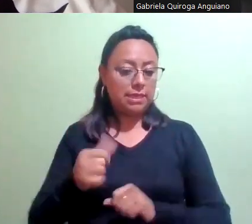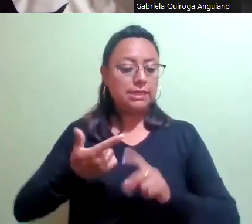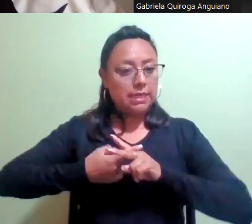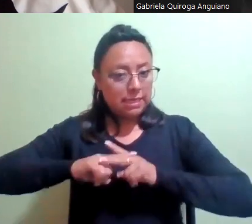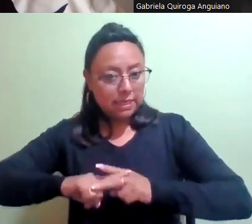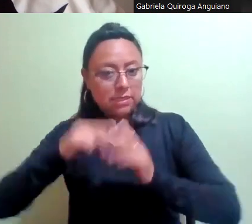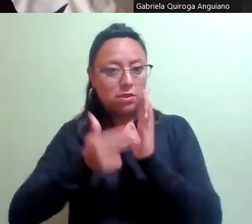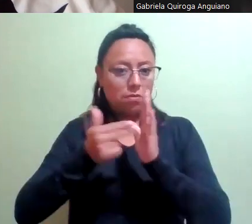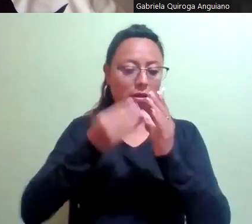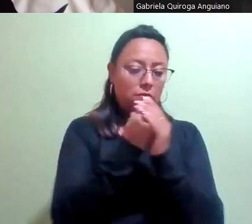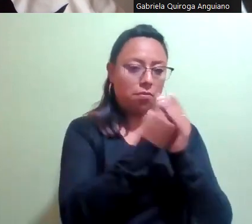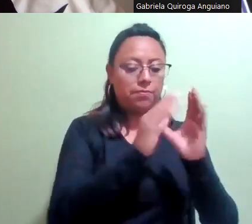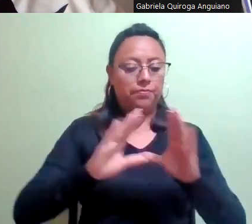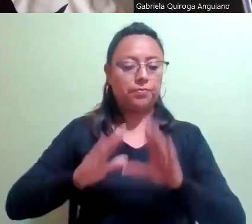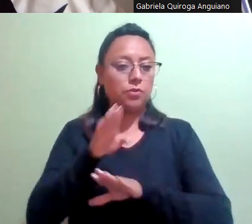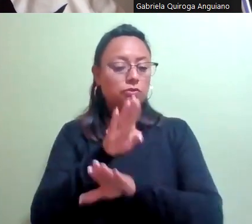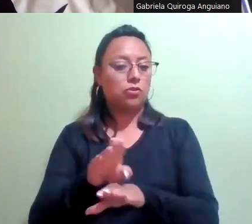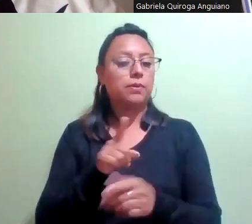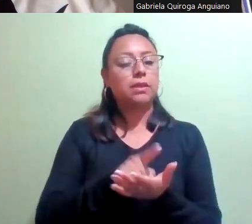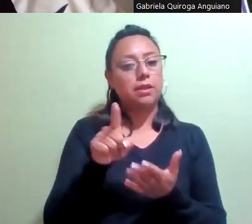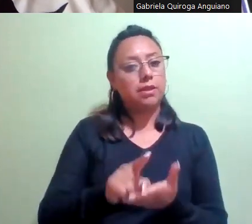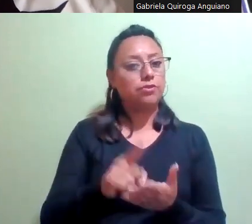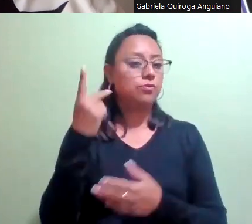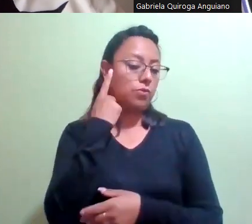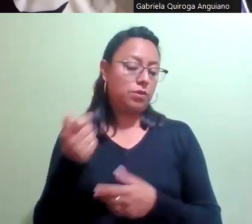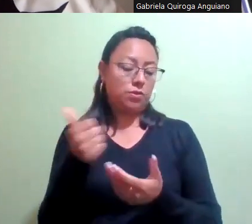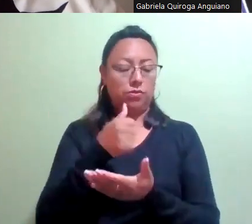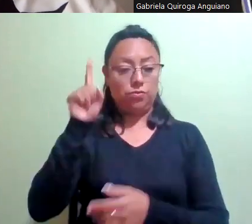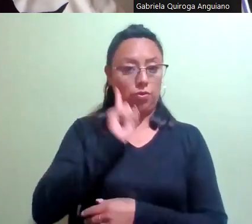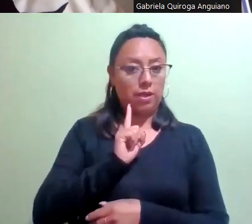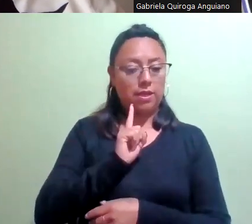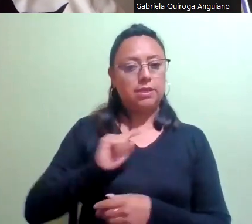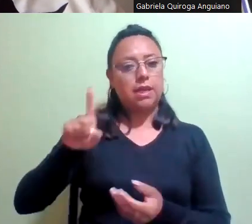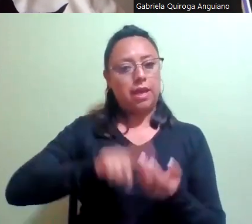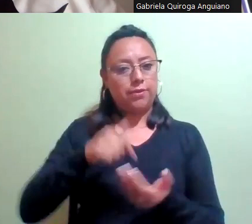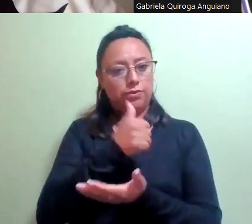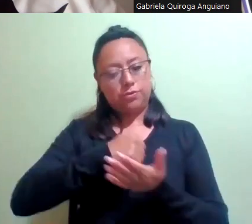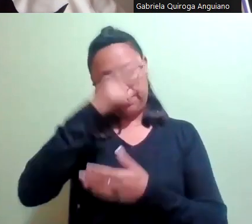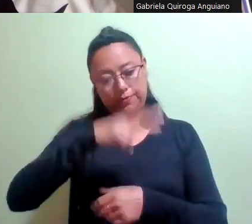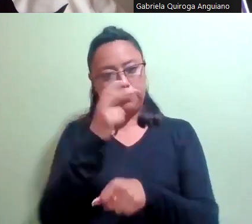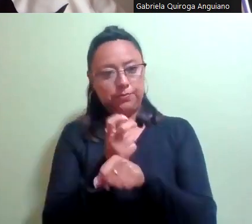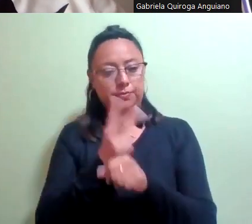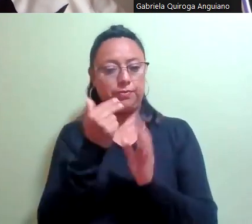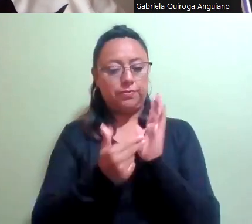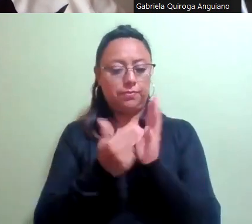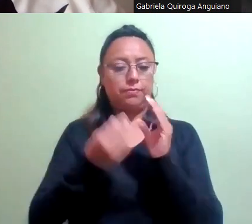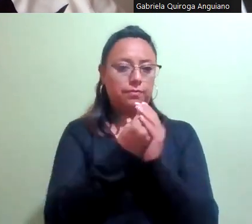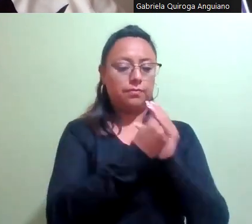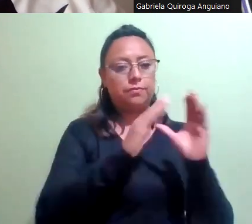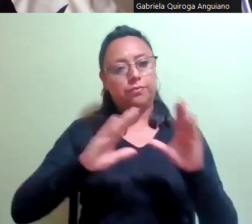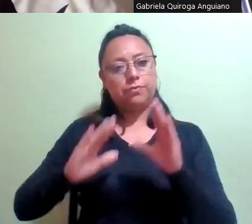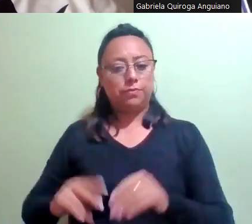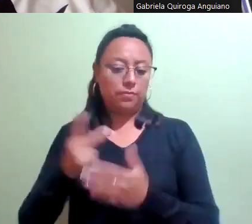tales como el primer taller sobre los derechos políticos de las mujeres en la Ciudad de México, y segundo taller sobre el mismo tema, políticas